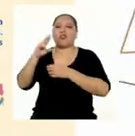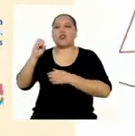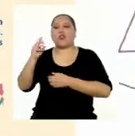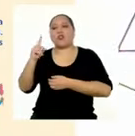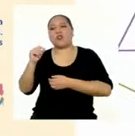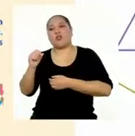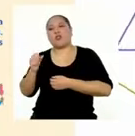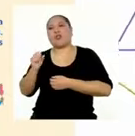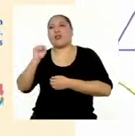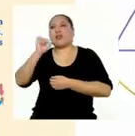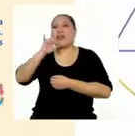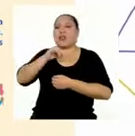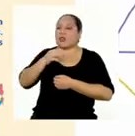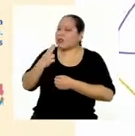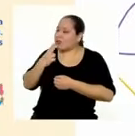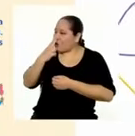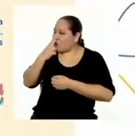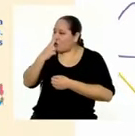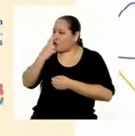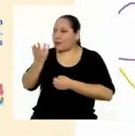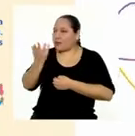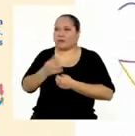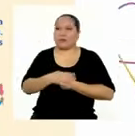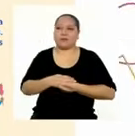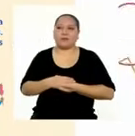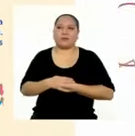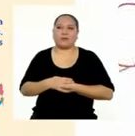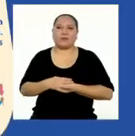Rodrigo y Tocino.